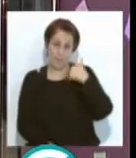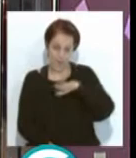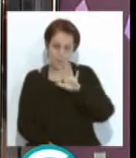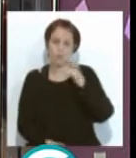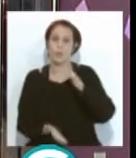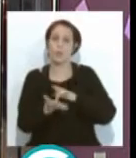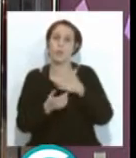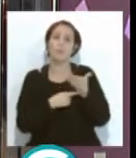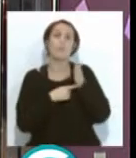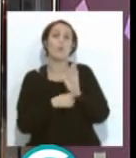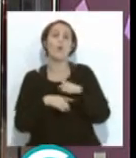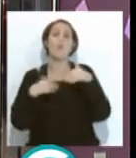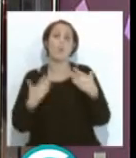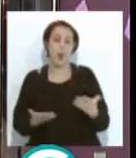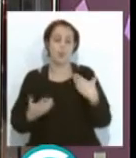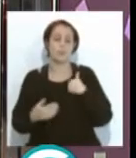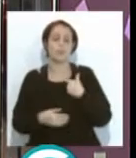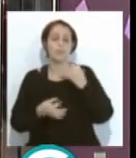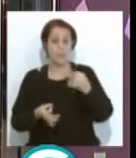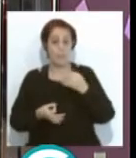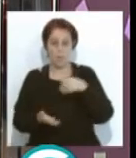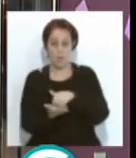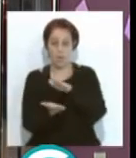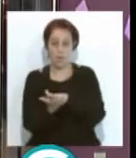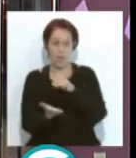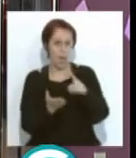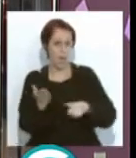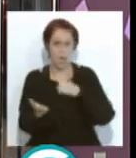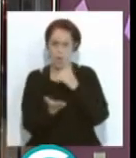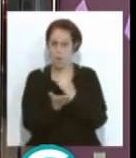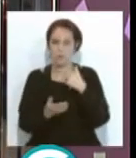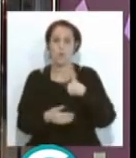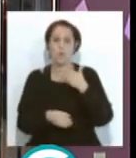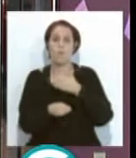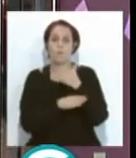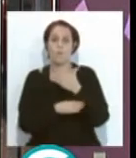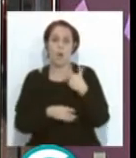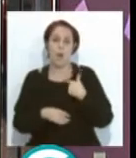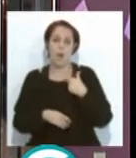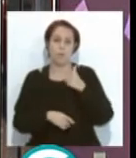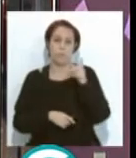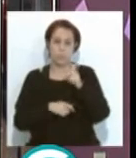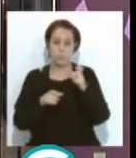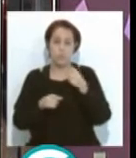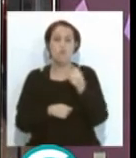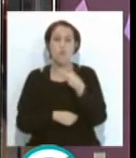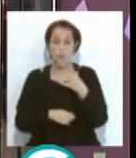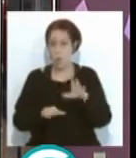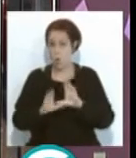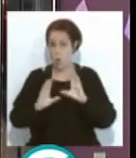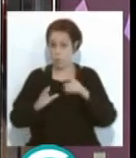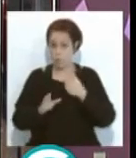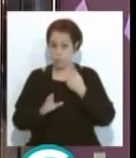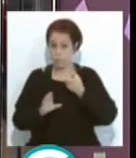os propongo y es el que siempre se ha puesto sobre la mesa, año tras año asistimos prácticamente a un aumento incesante en el número de